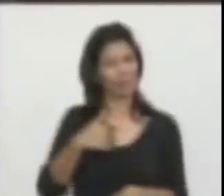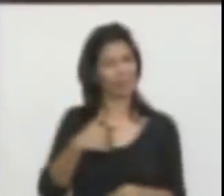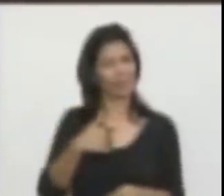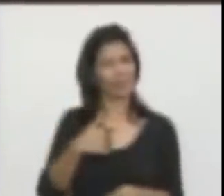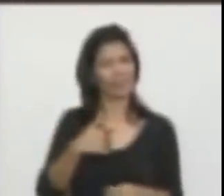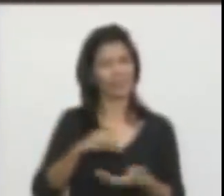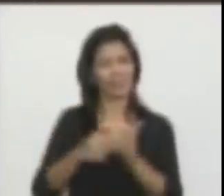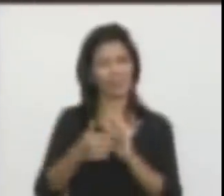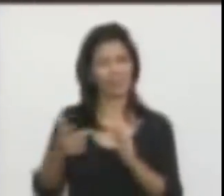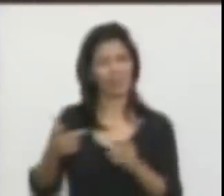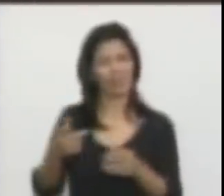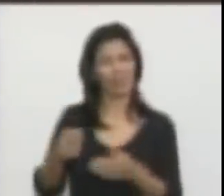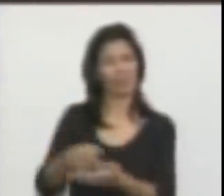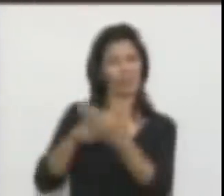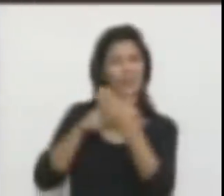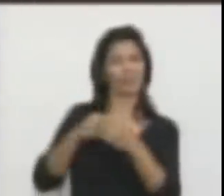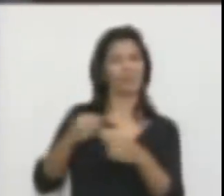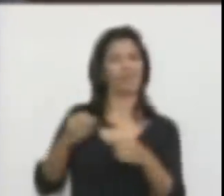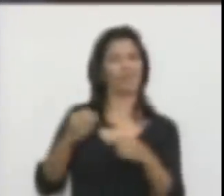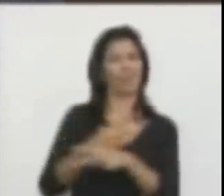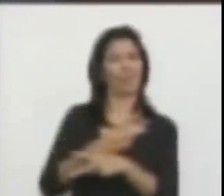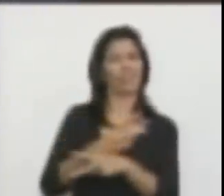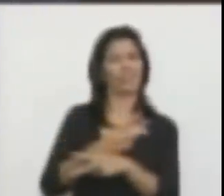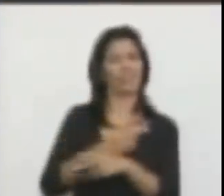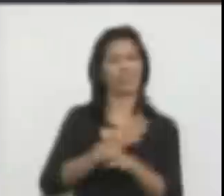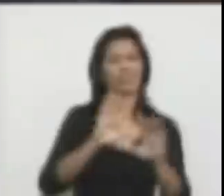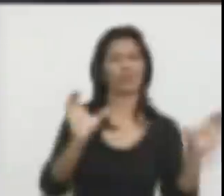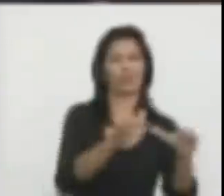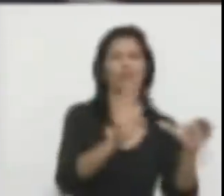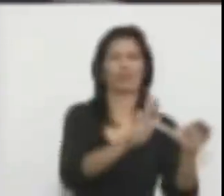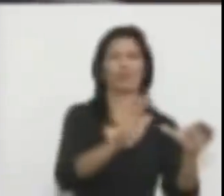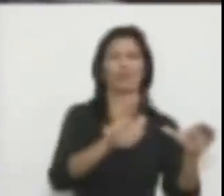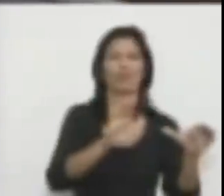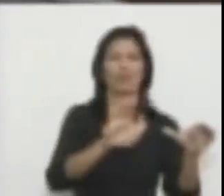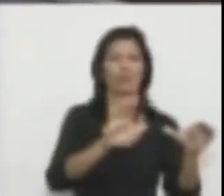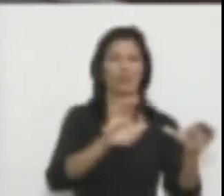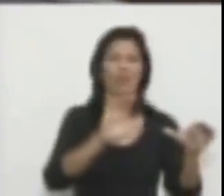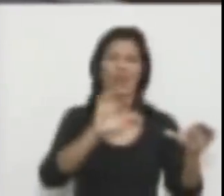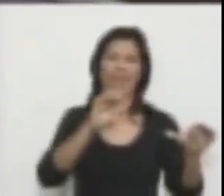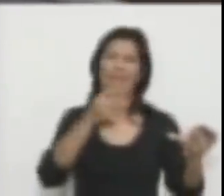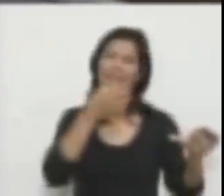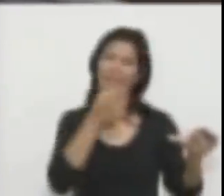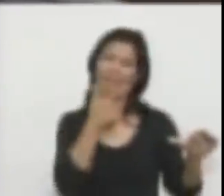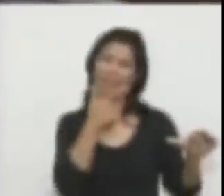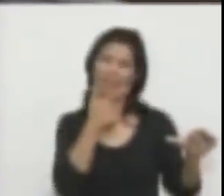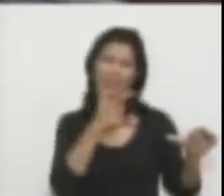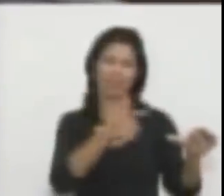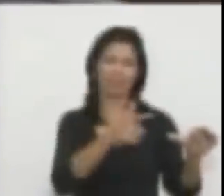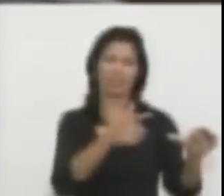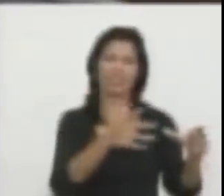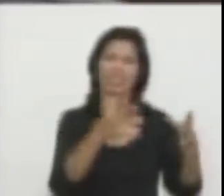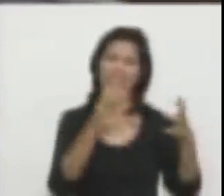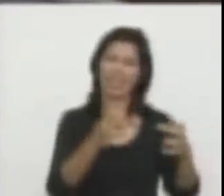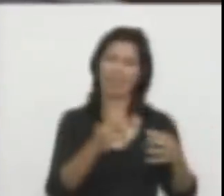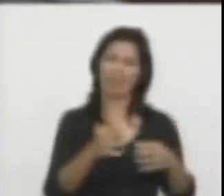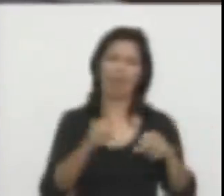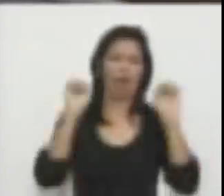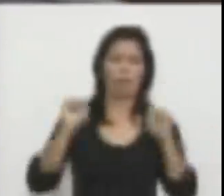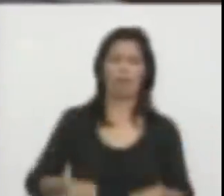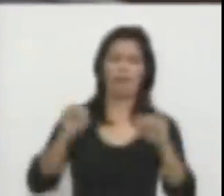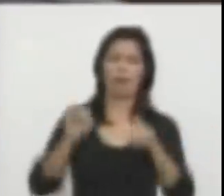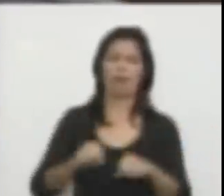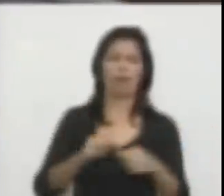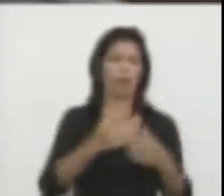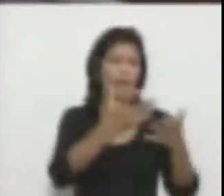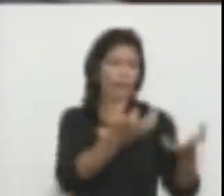claramente la violencia del lobby gay. El lobby gay quiere todo, quiere que se le pruebe todo lo que ellos